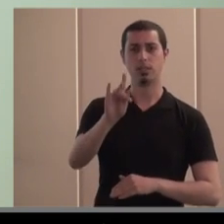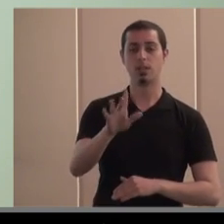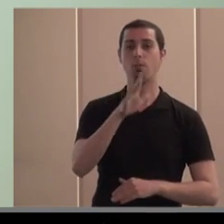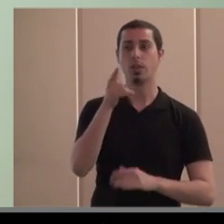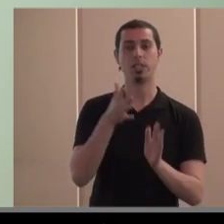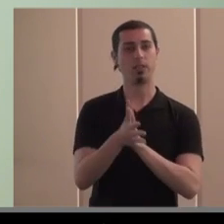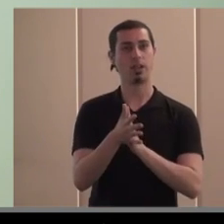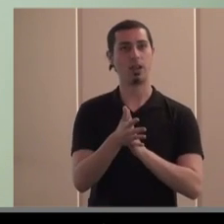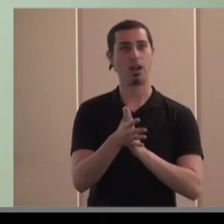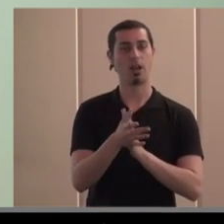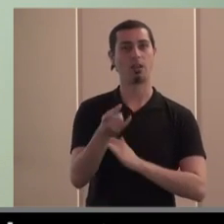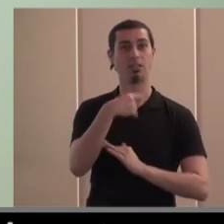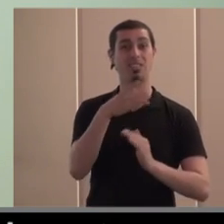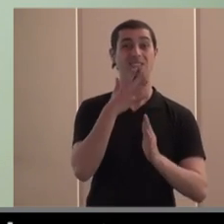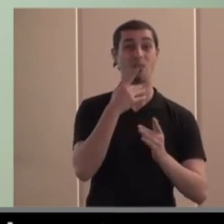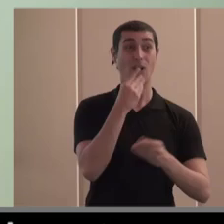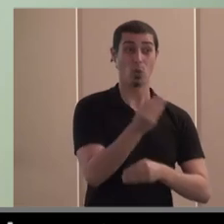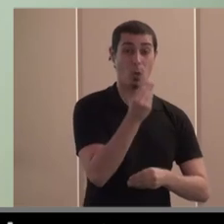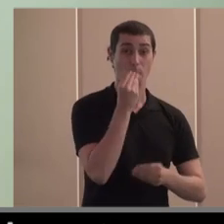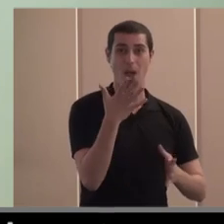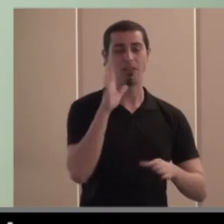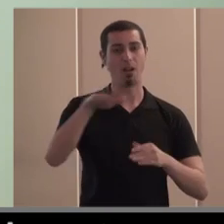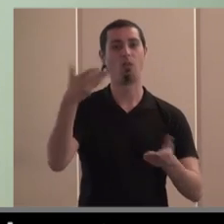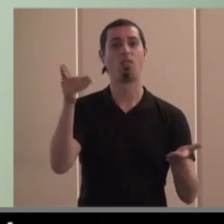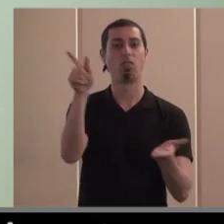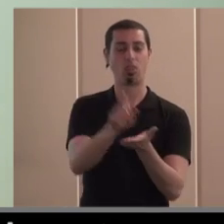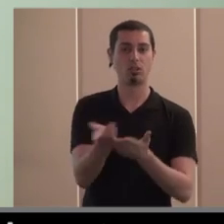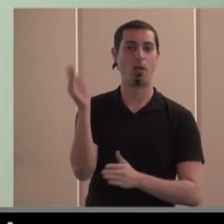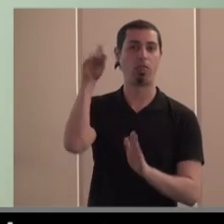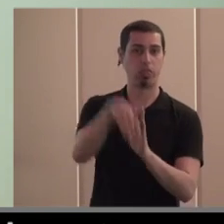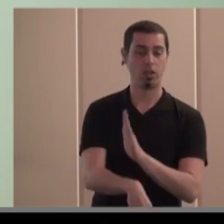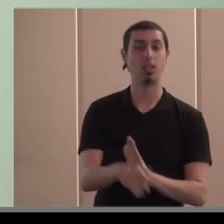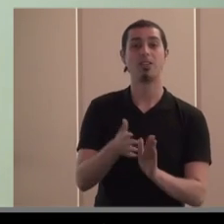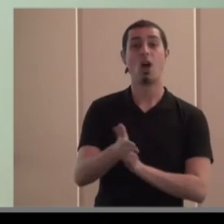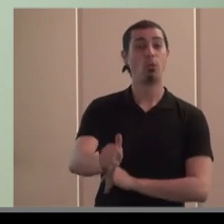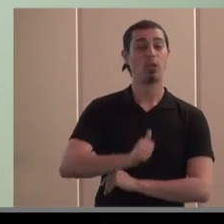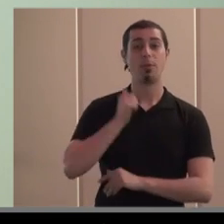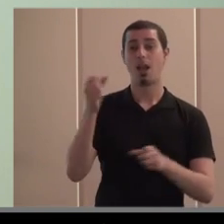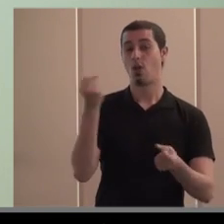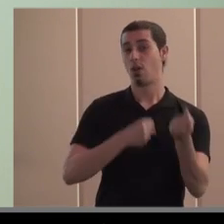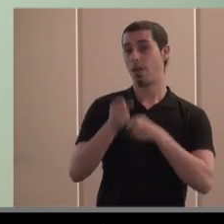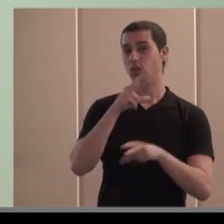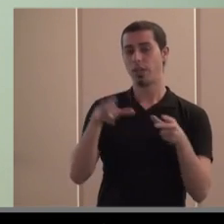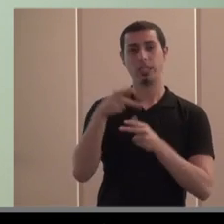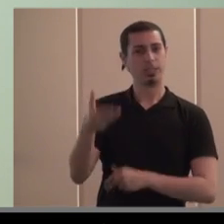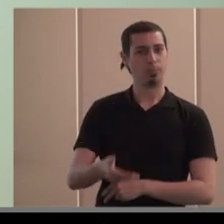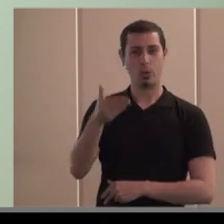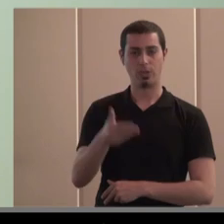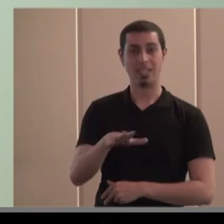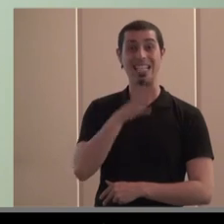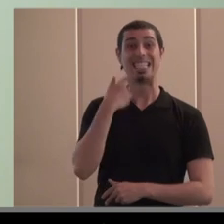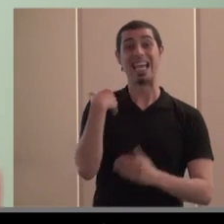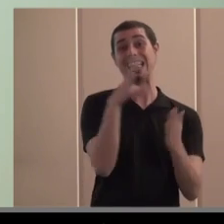menos fuerte y de podernos resfriar enseguida otra vez y en segundo lugar las oportunidades para la economía social son también grandes si es que la sabemos